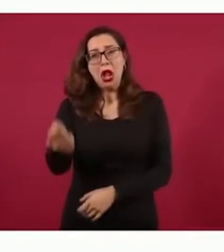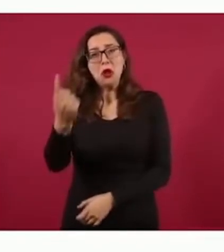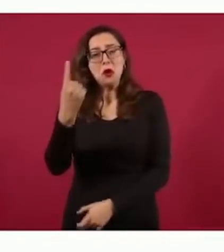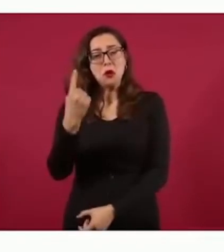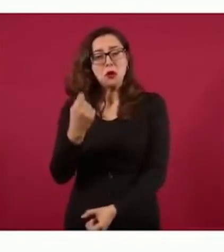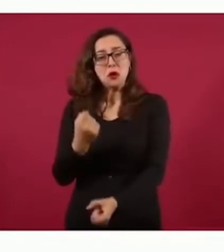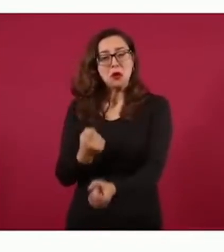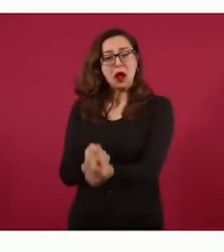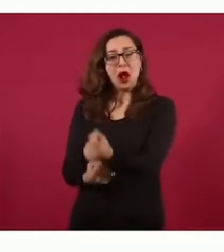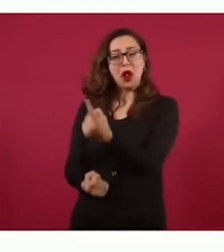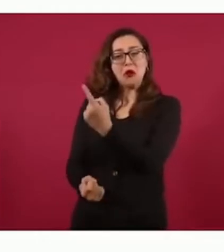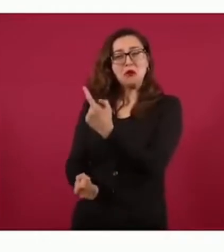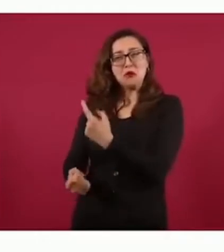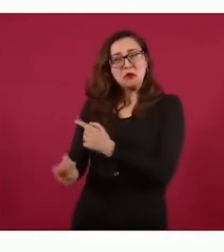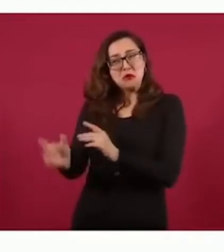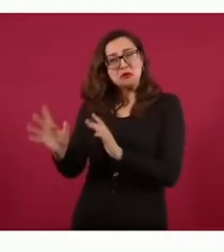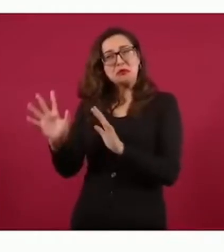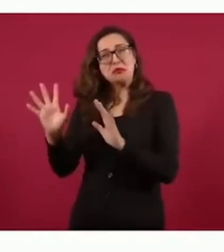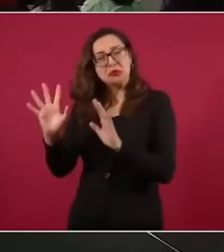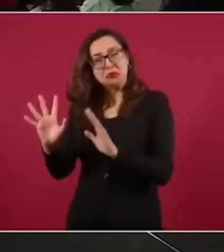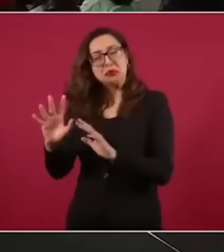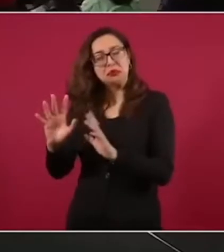Los programas de radio, todos.